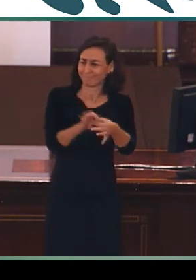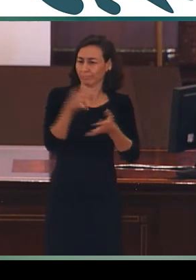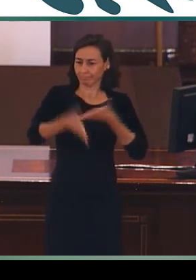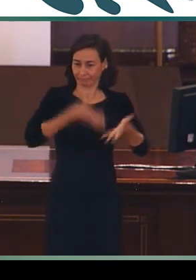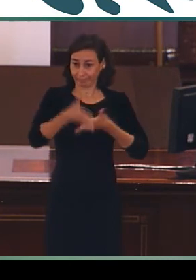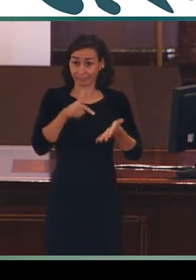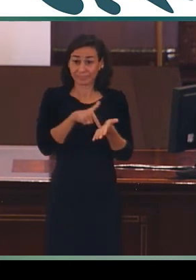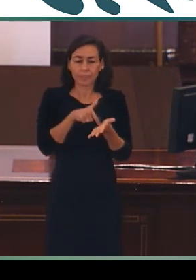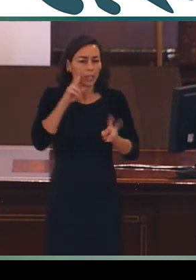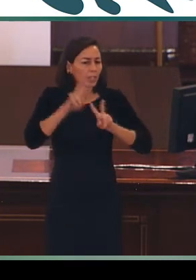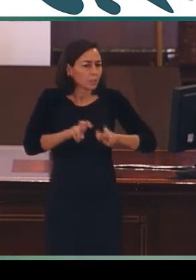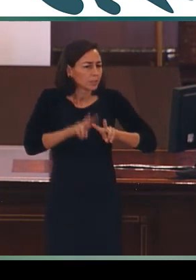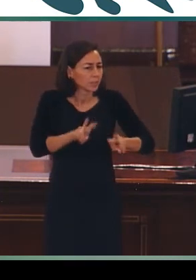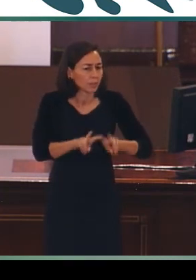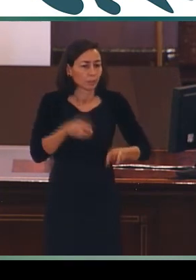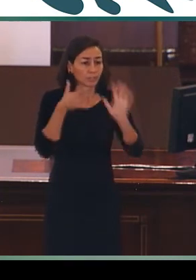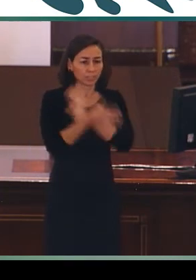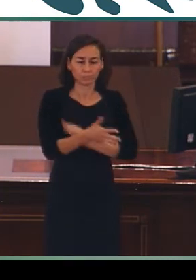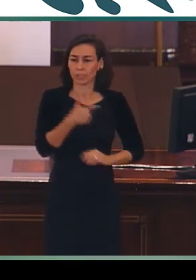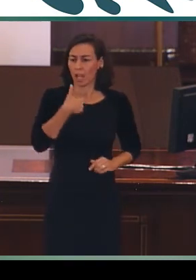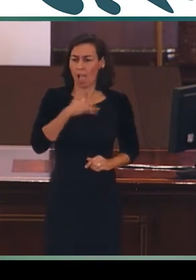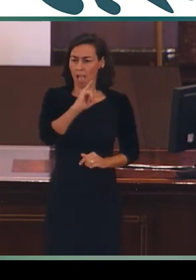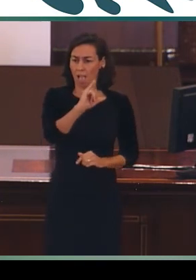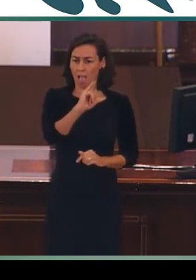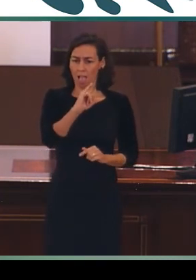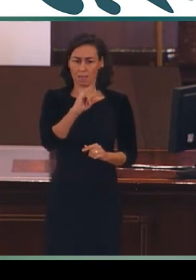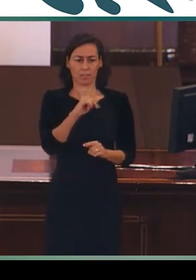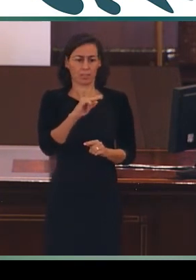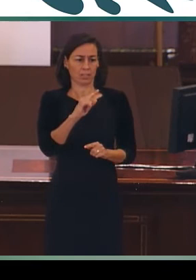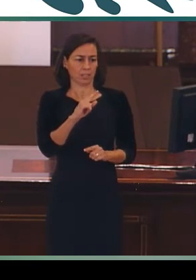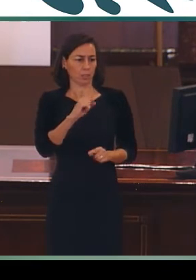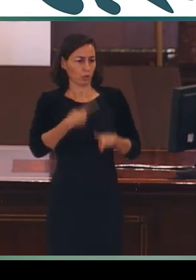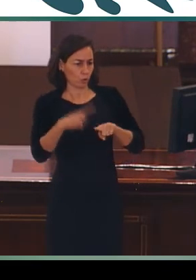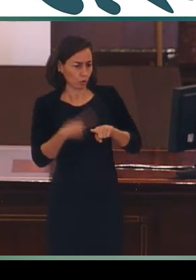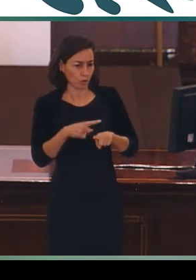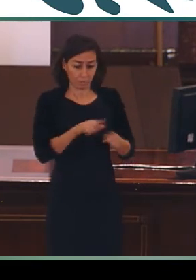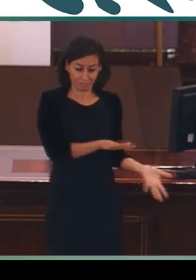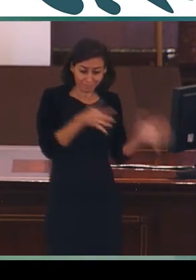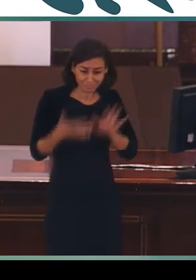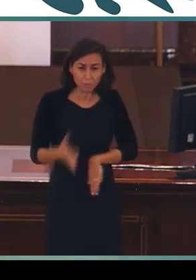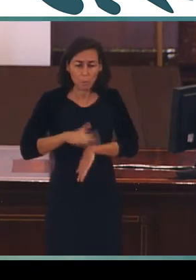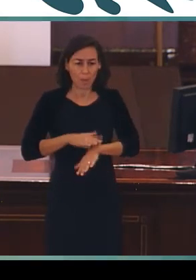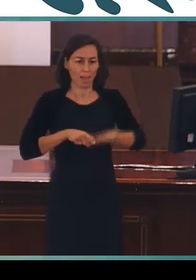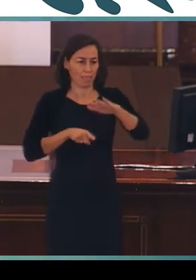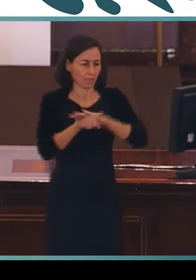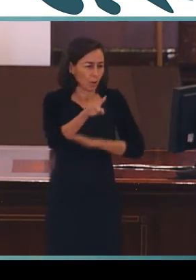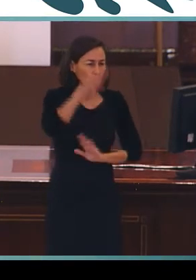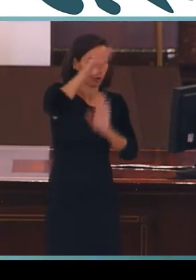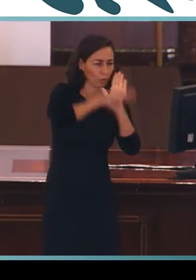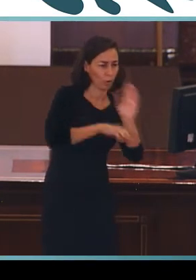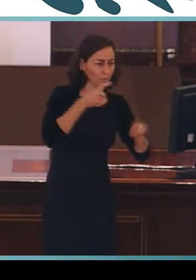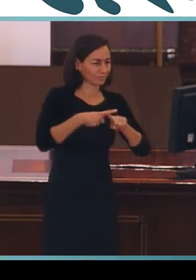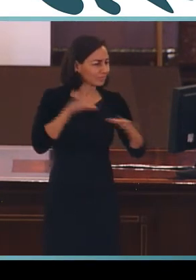Investigaciones que sin duda tienen su repercusión en los distintos desarrollos y programas educativos.